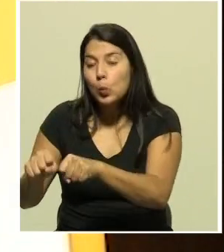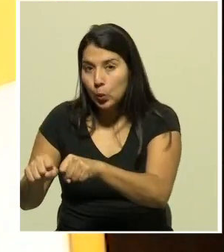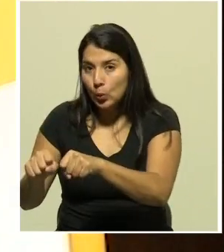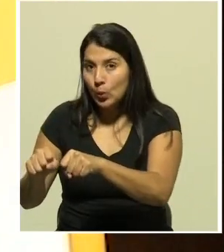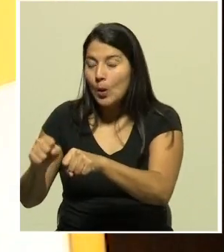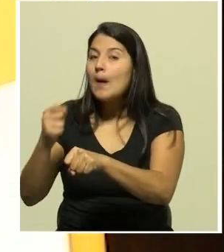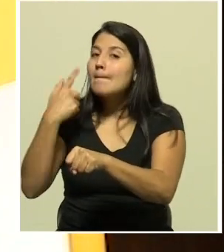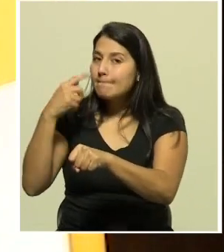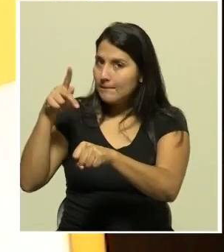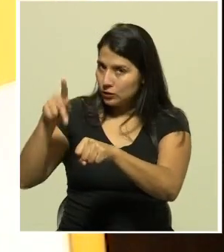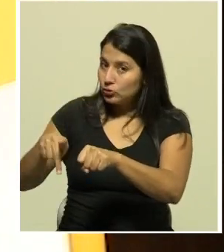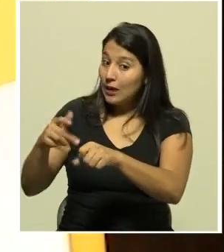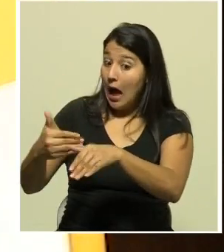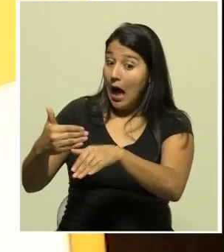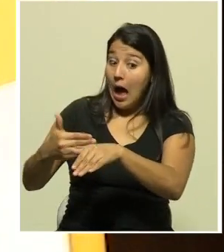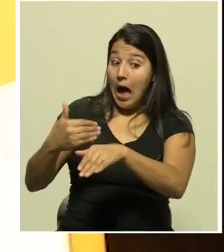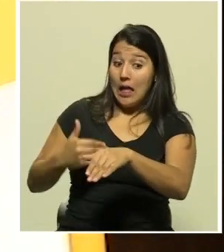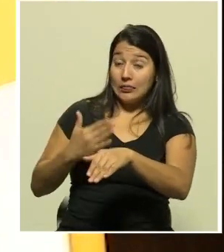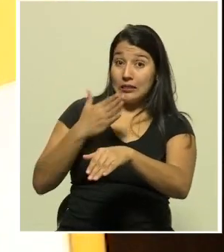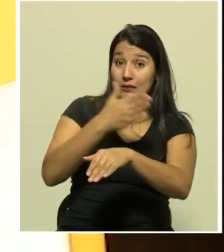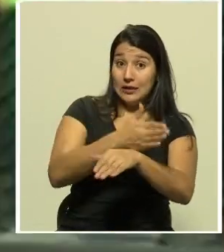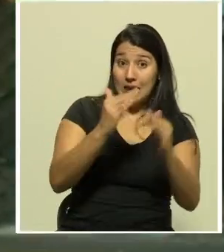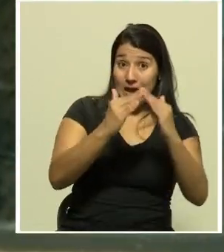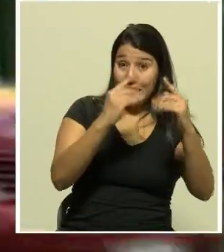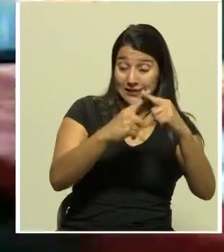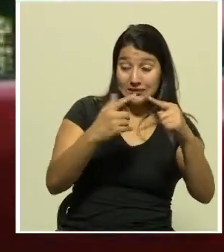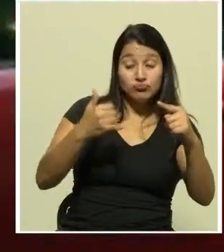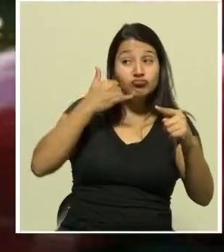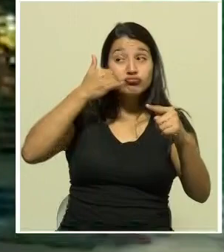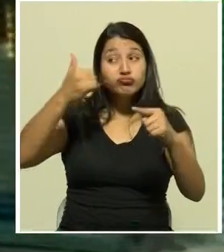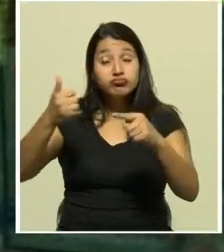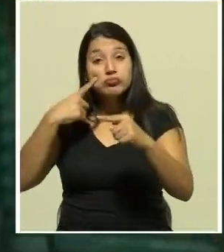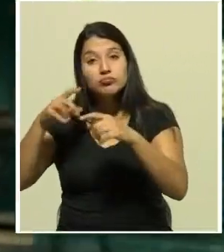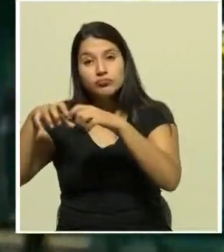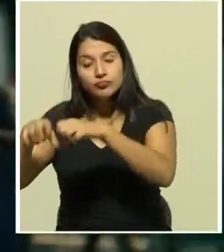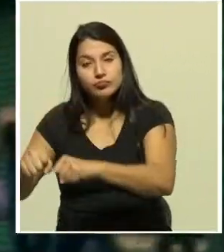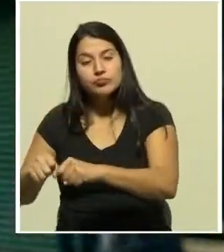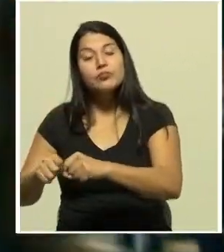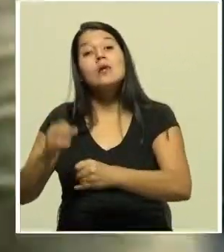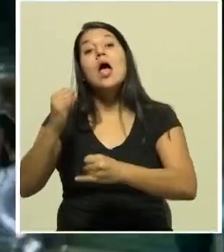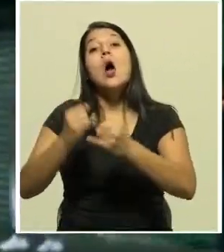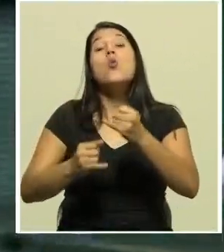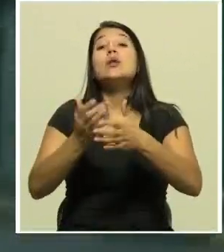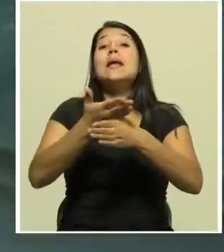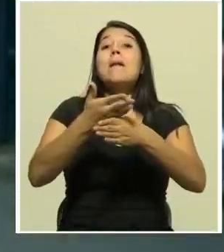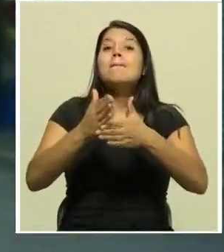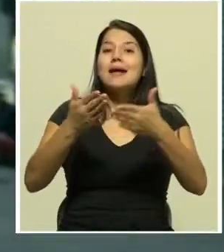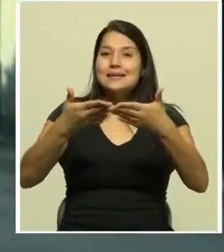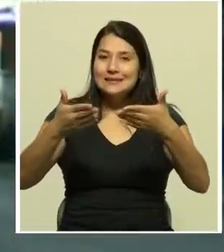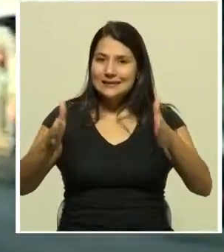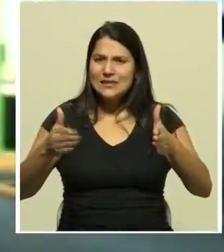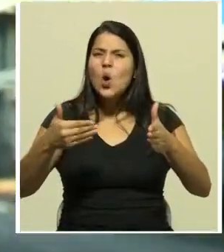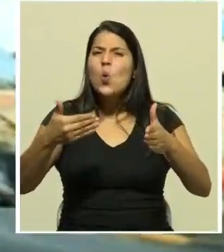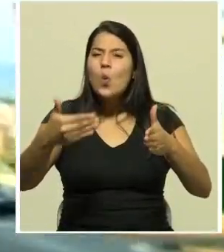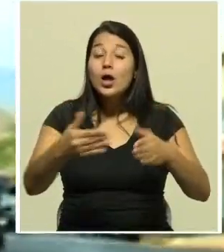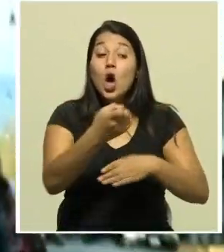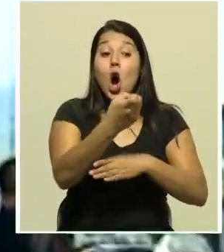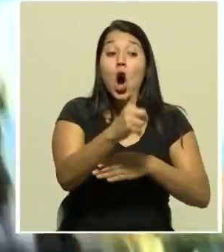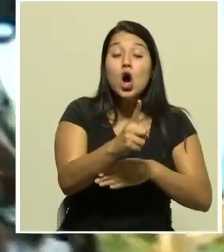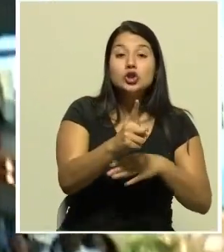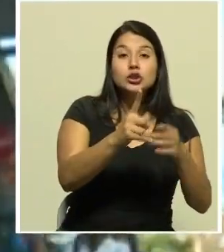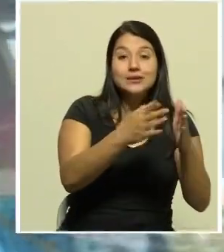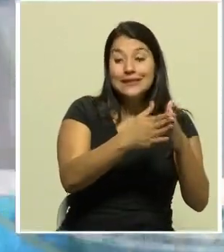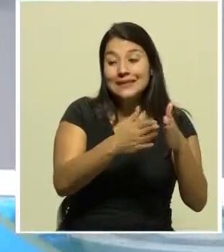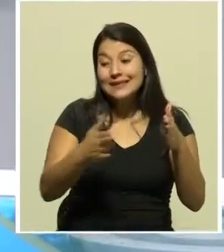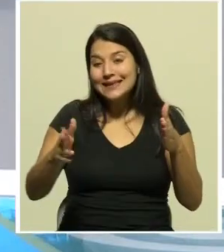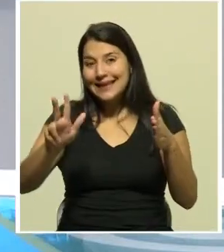reservado previo a la celebración. La última fase de apertura se está programada entre el 11 y 31 de